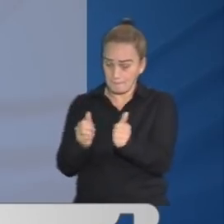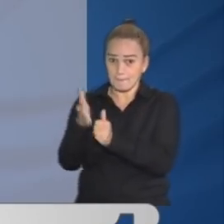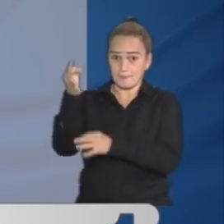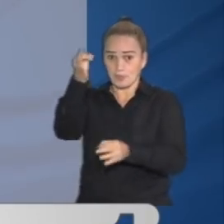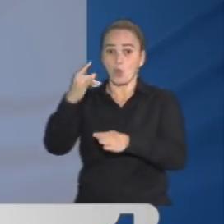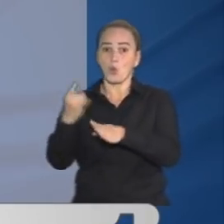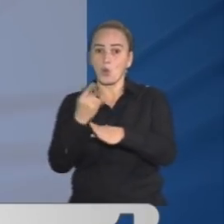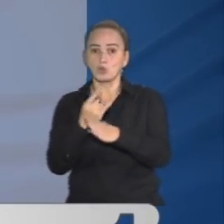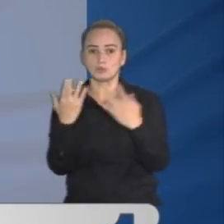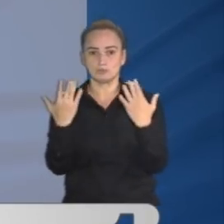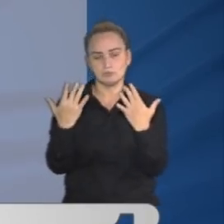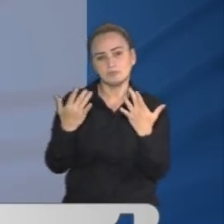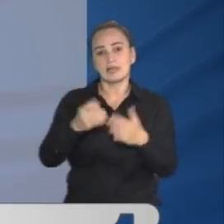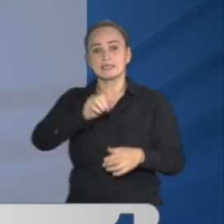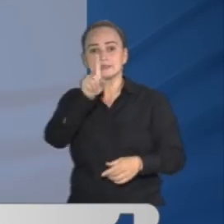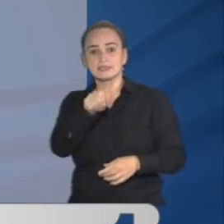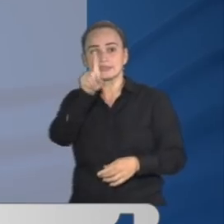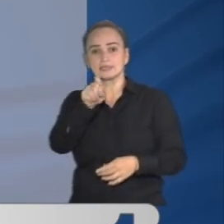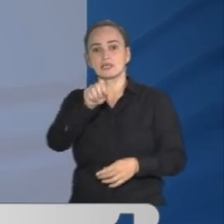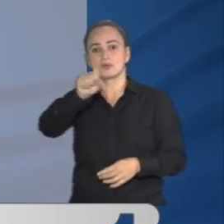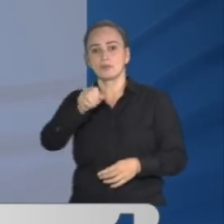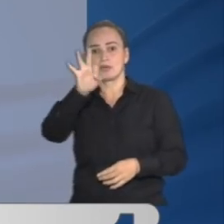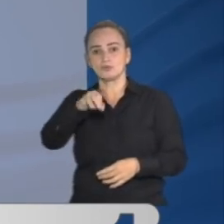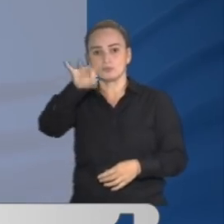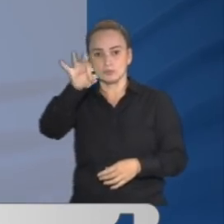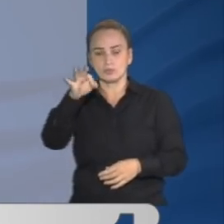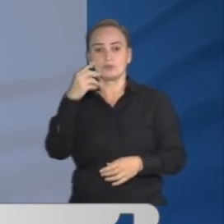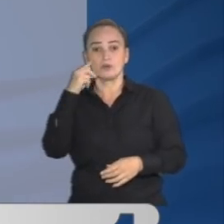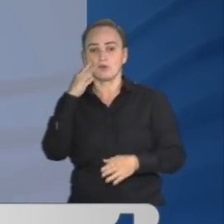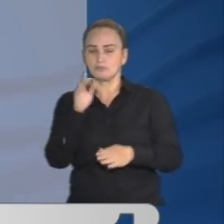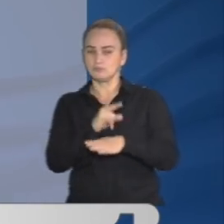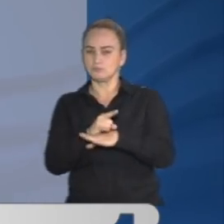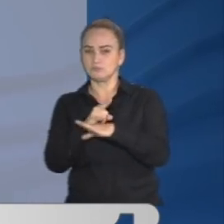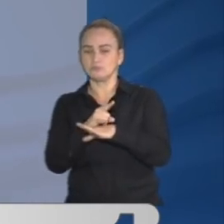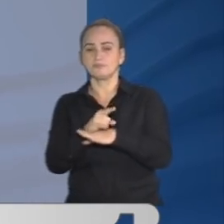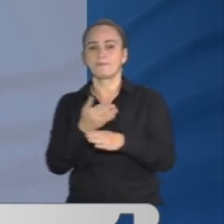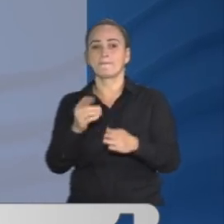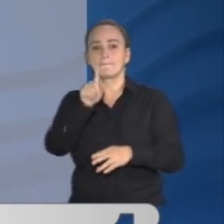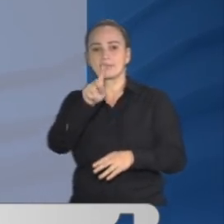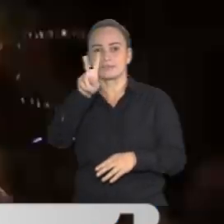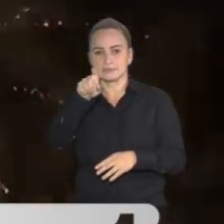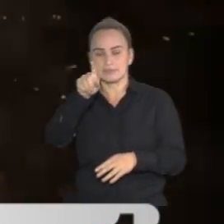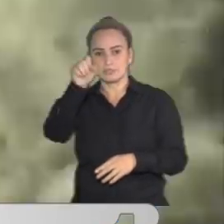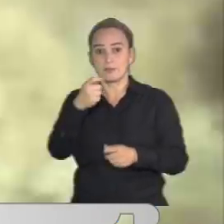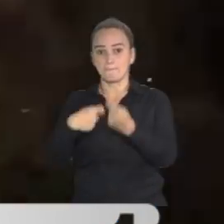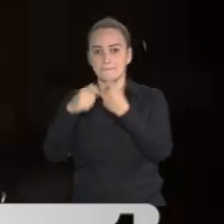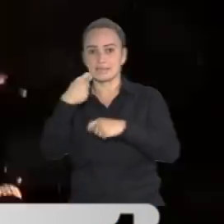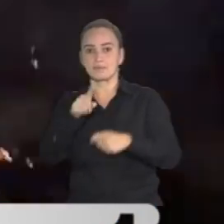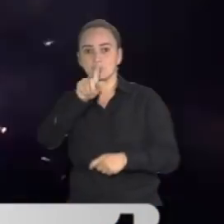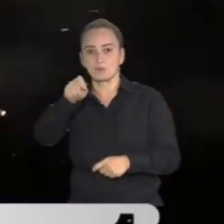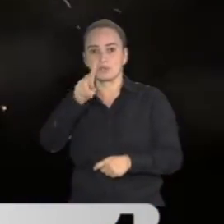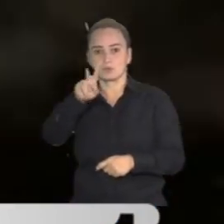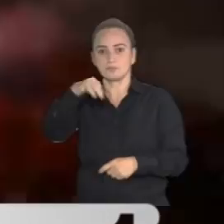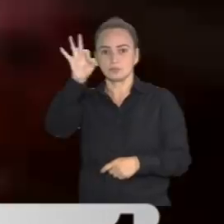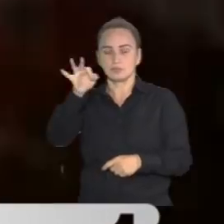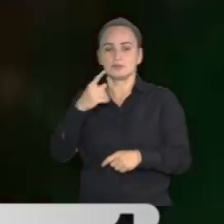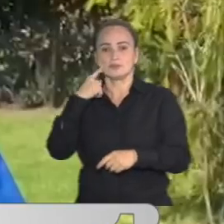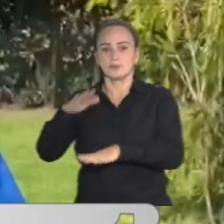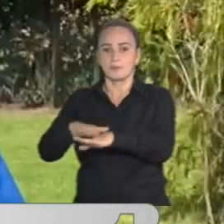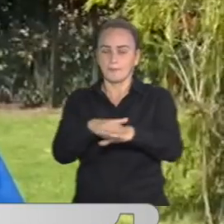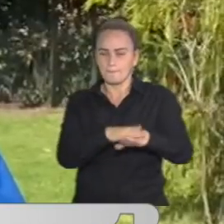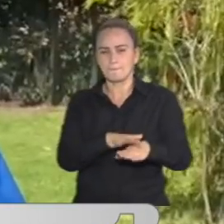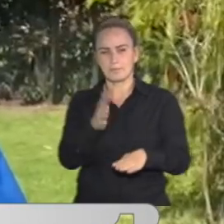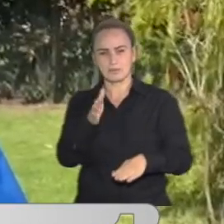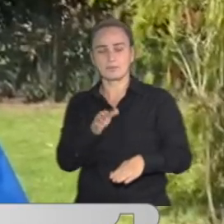manipulación con un 66,8%. El observador 26% y la venta 1,2%. Vemos que